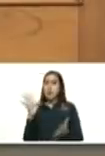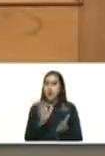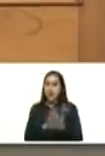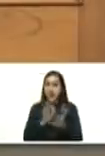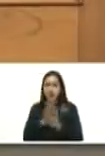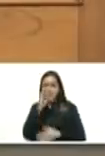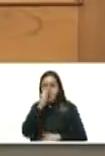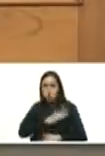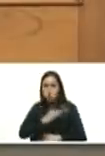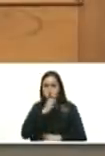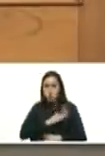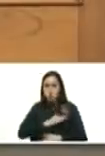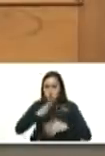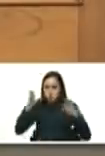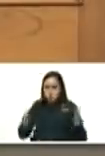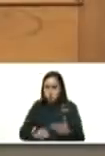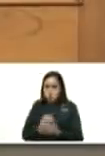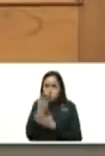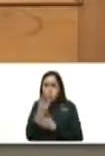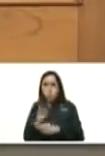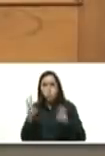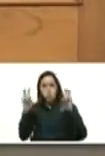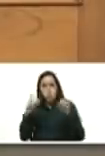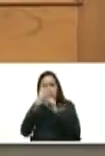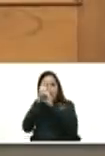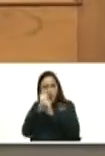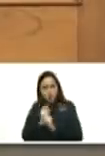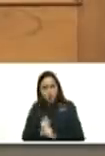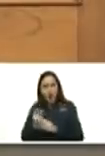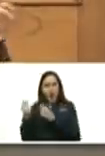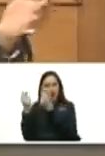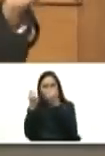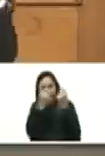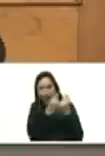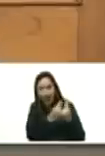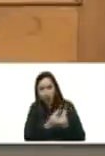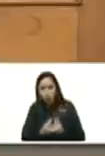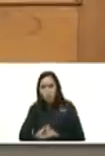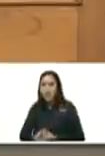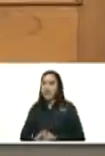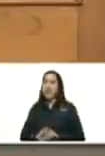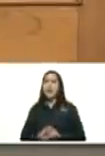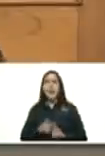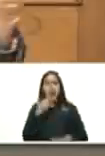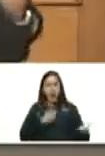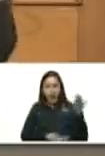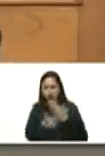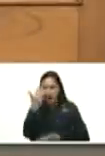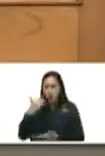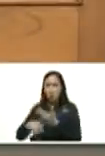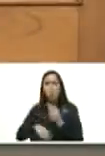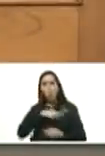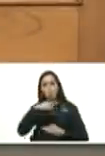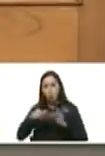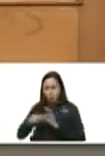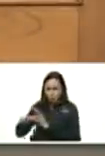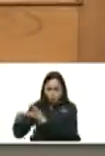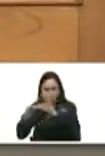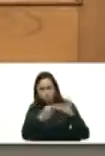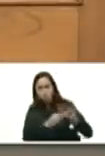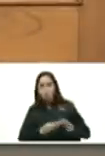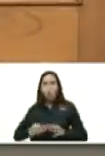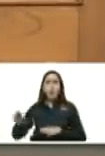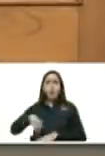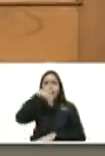social y el surgimiento de una nueva prosperidad económica en armonía nacional en reunificación nacional